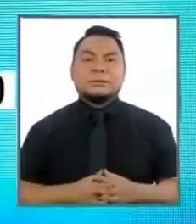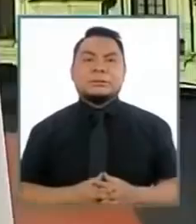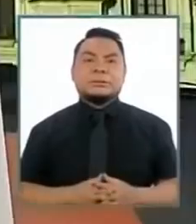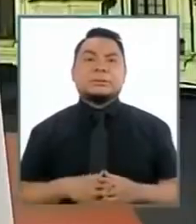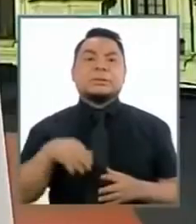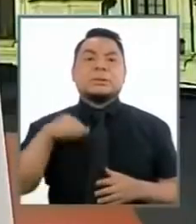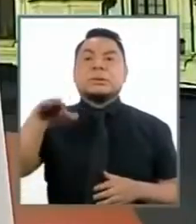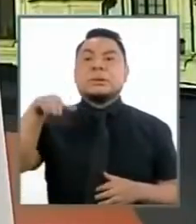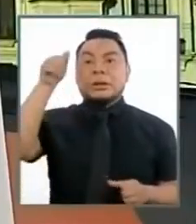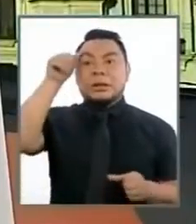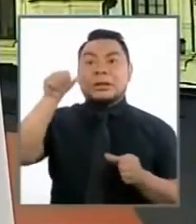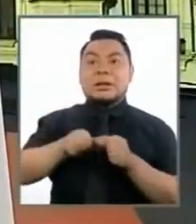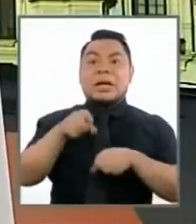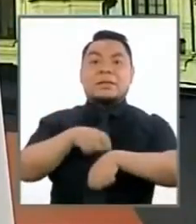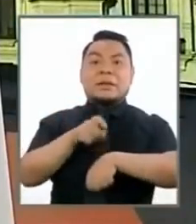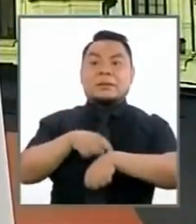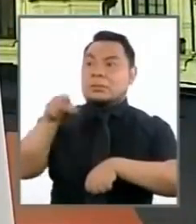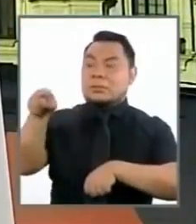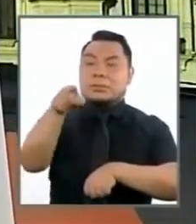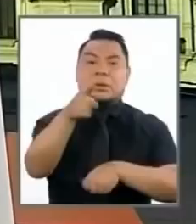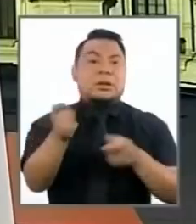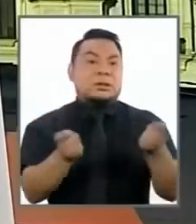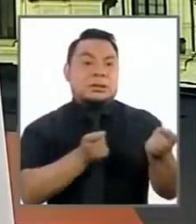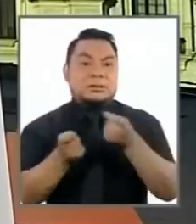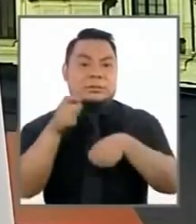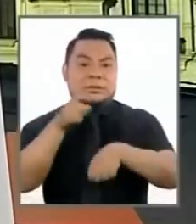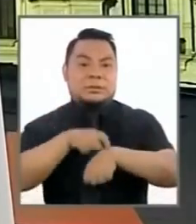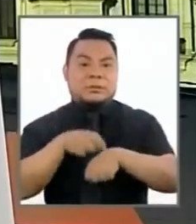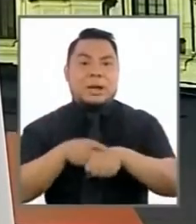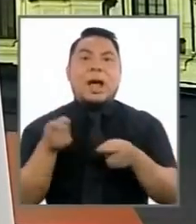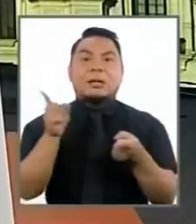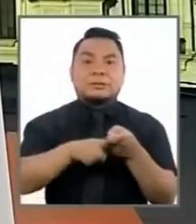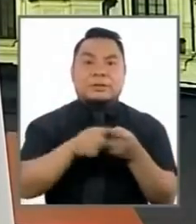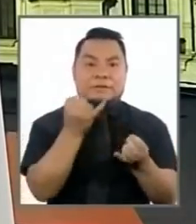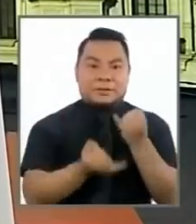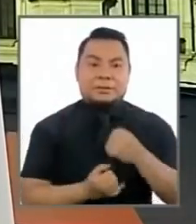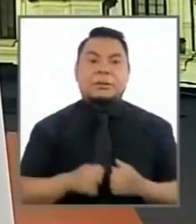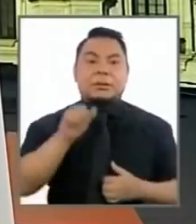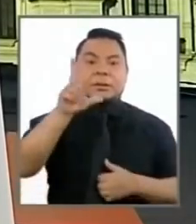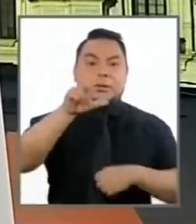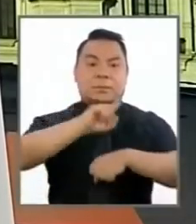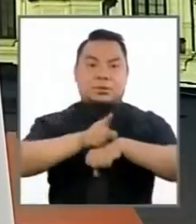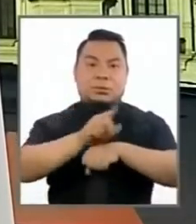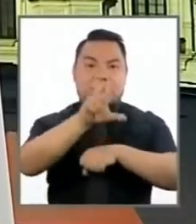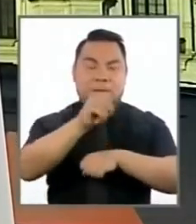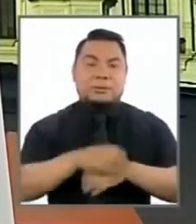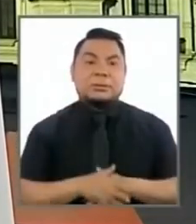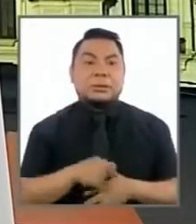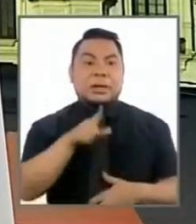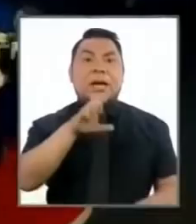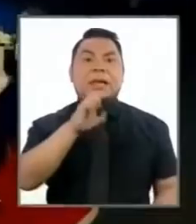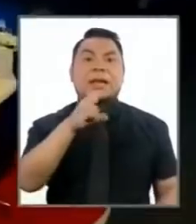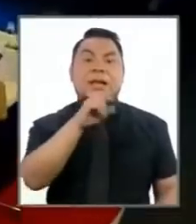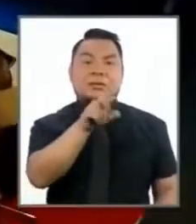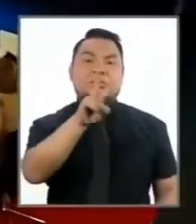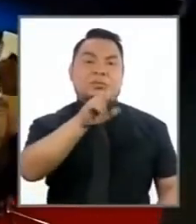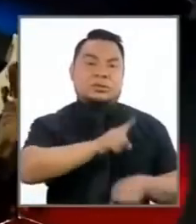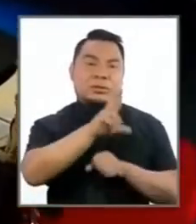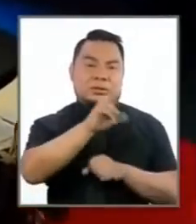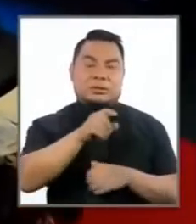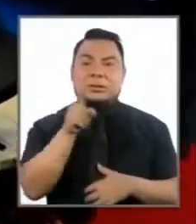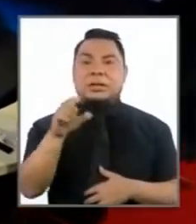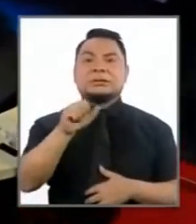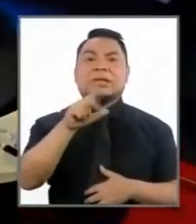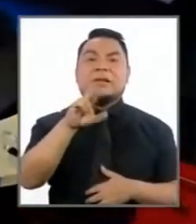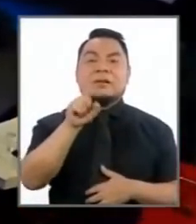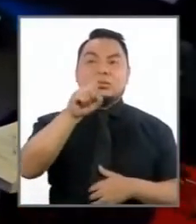recordar los tiempos para que ustedes puedan administrar sus tiempos hasta el final que son tres minutos treinta. El señor Lescano todavía tiene dos minutos treinta, el